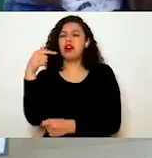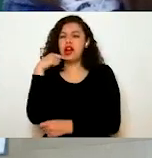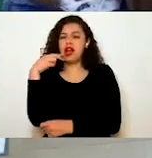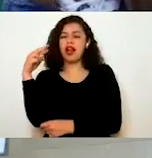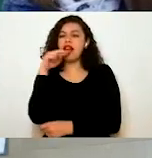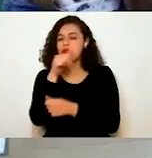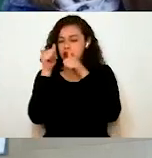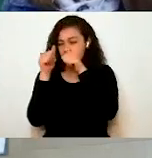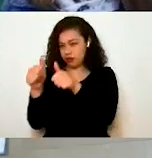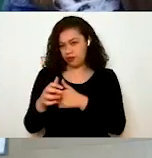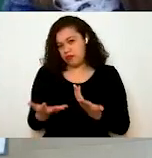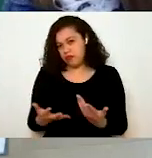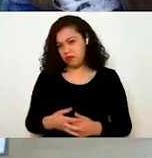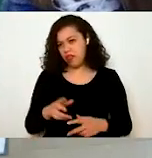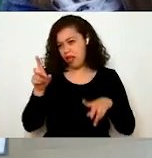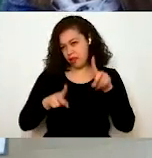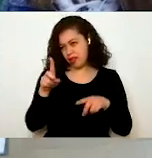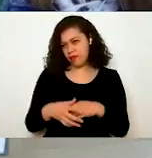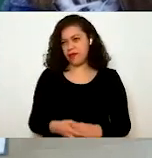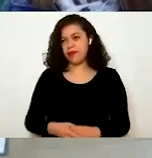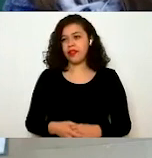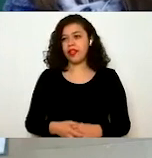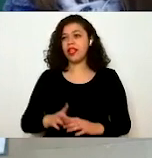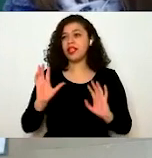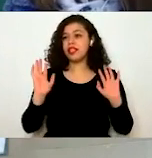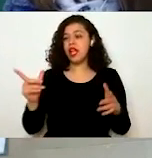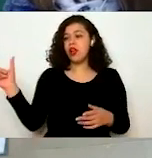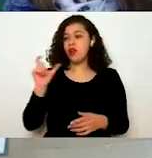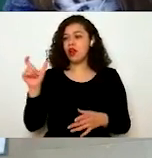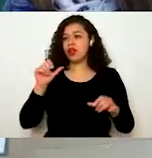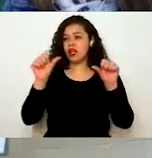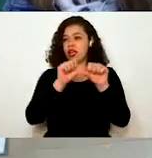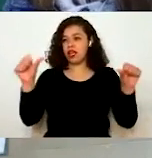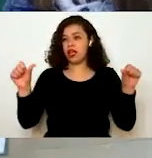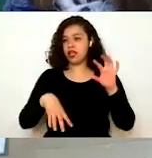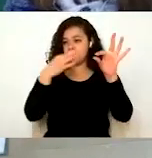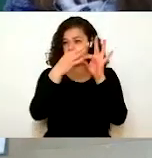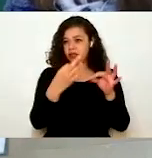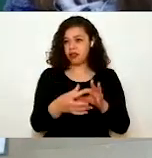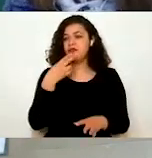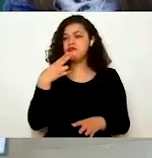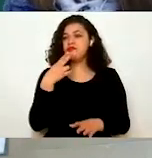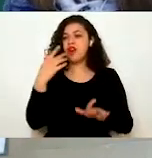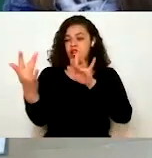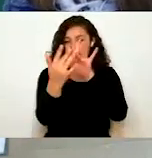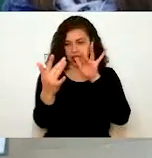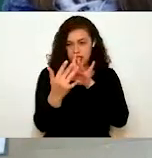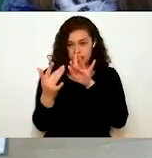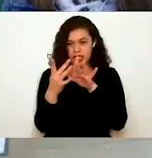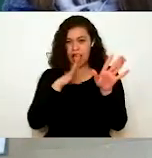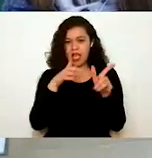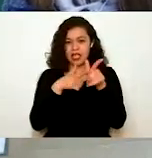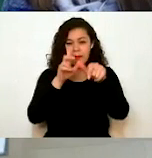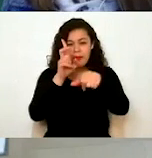nosotros en mesa de ayuda se canaliza las áreas, nosotros le damos un seguimiento puntual con los asesores y con los enlaces. De manera que todas